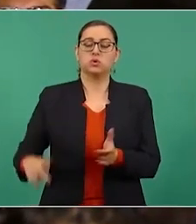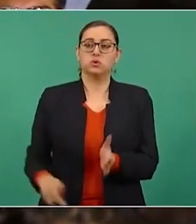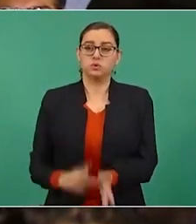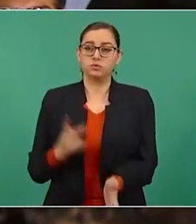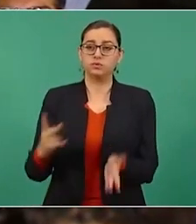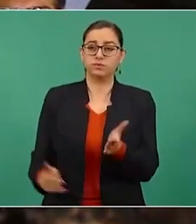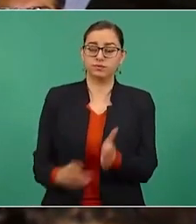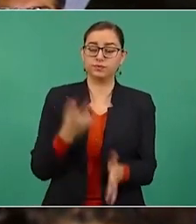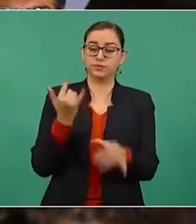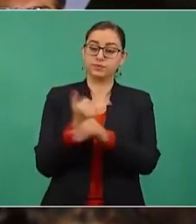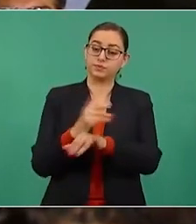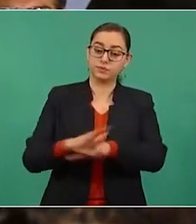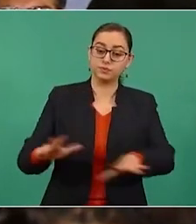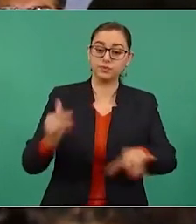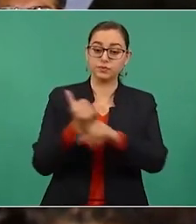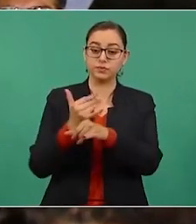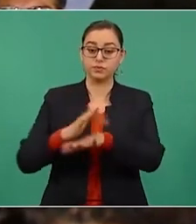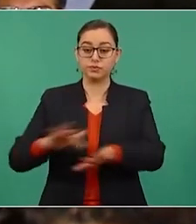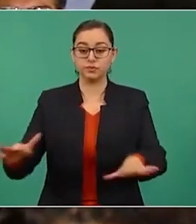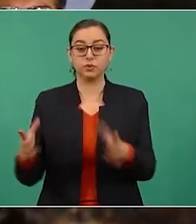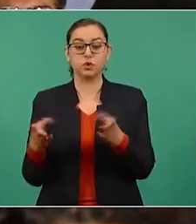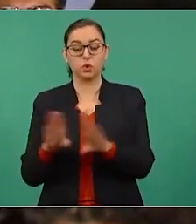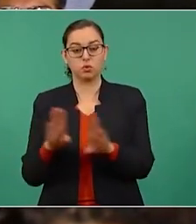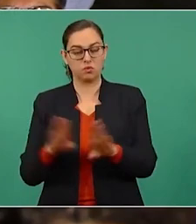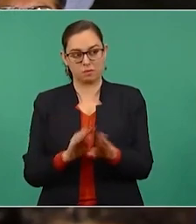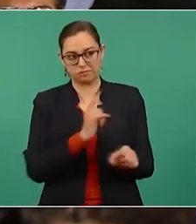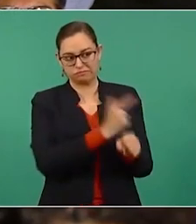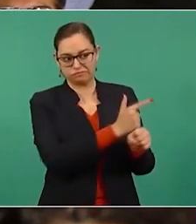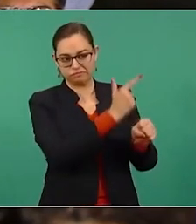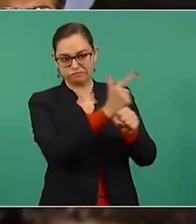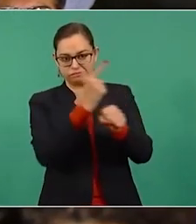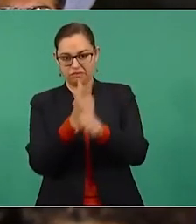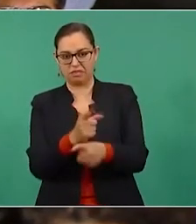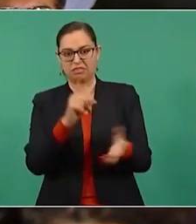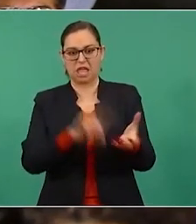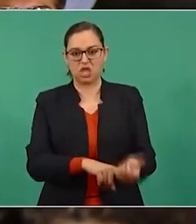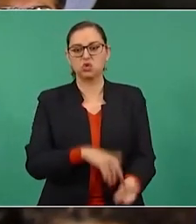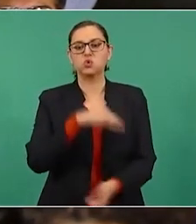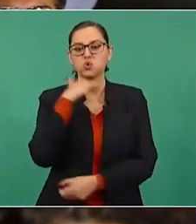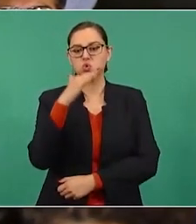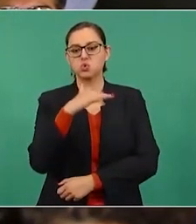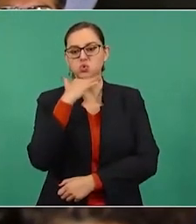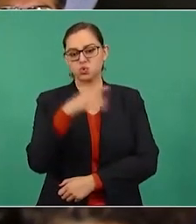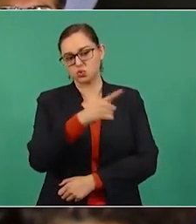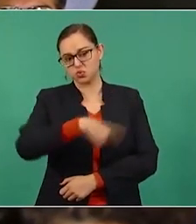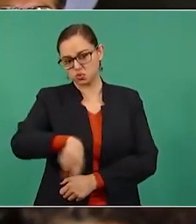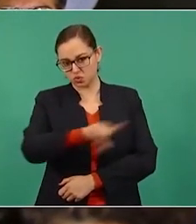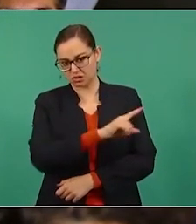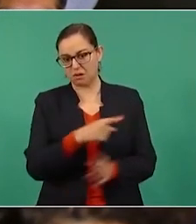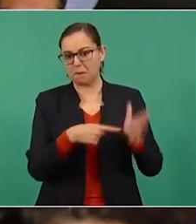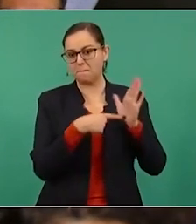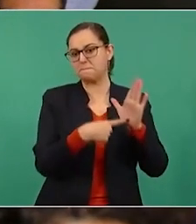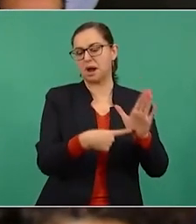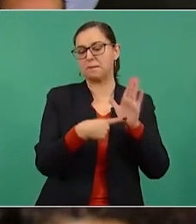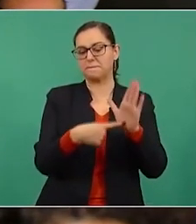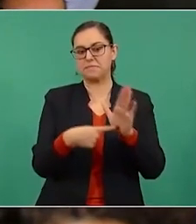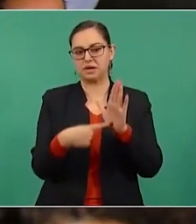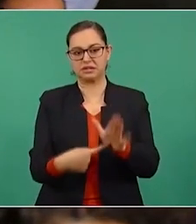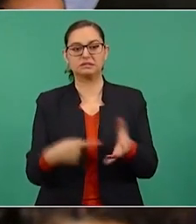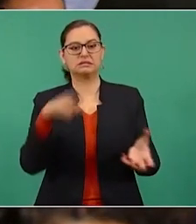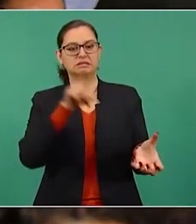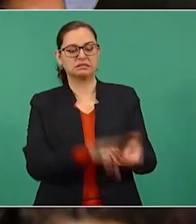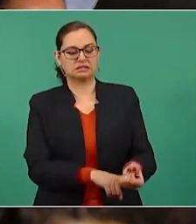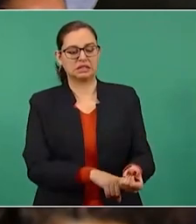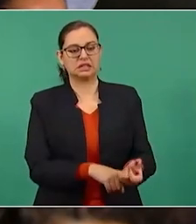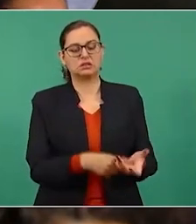donde continuamos dando a conocer la corrupción que se anida en el corazón del neoliberalismo. El financiamiento millonario